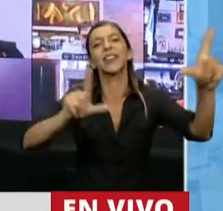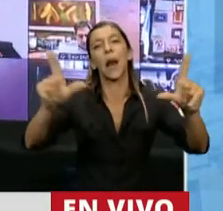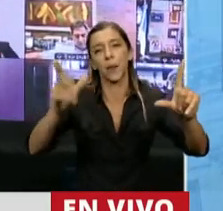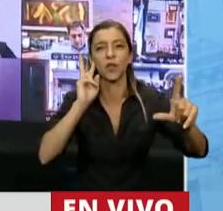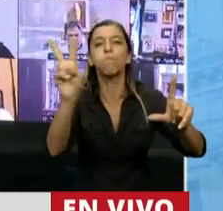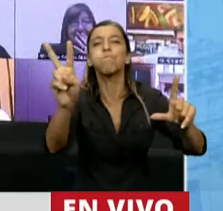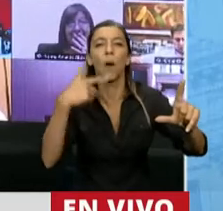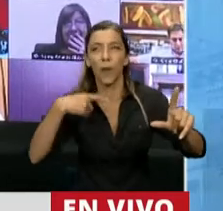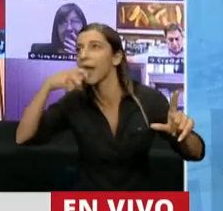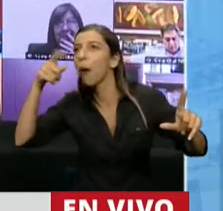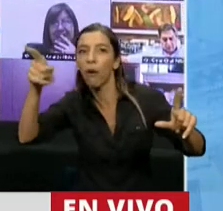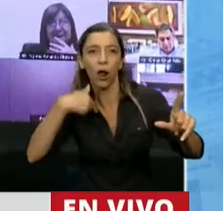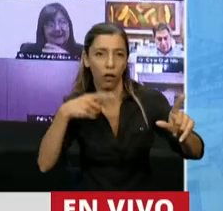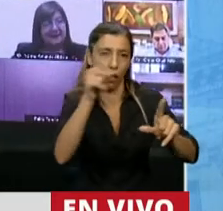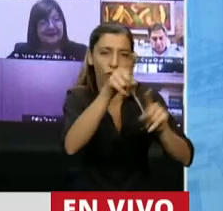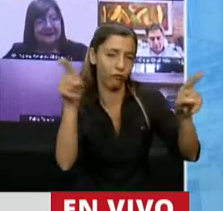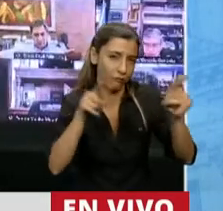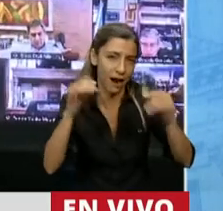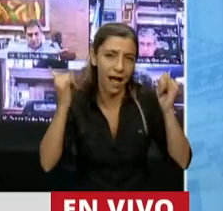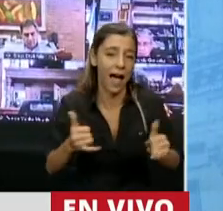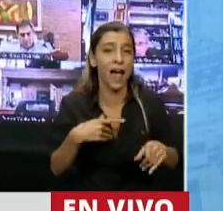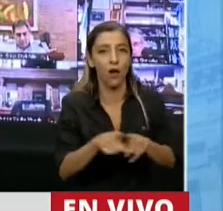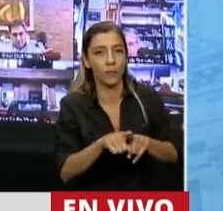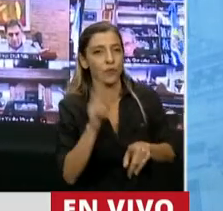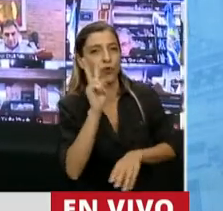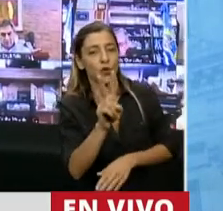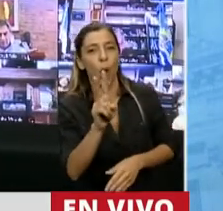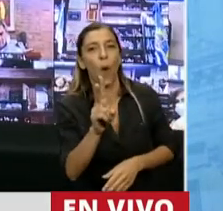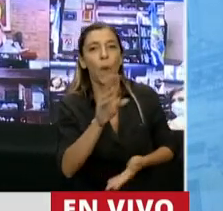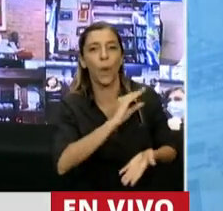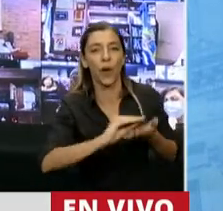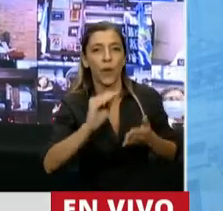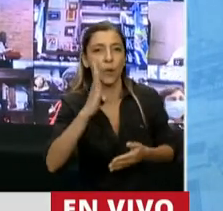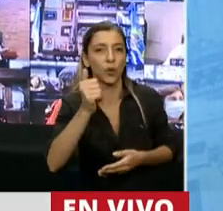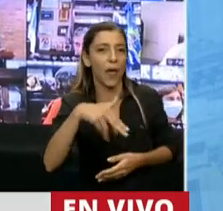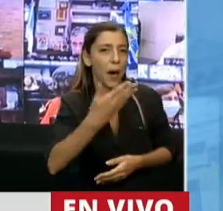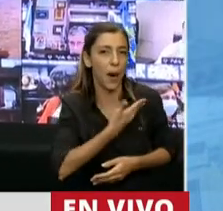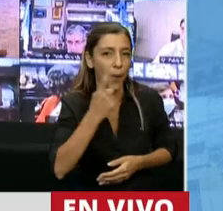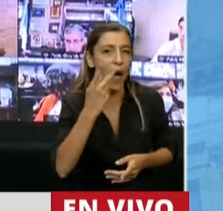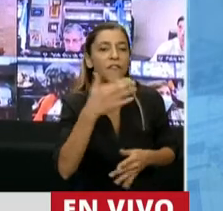acá. Y acá he visto diputadas de mi bloque, como Karina Banfi, que llamaba a la casa por un problema de los hijos.